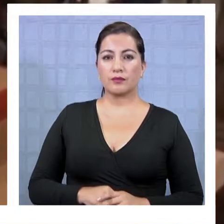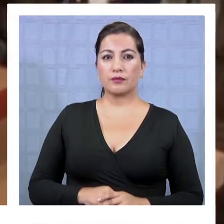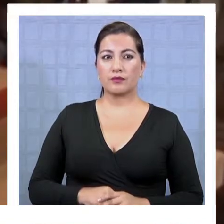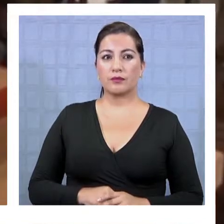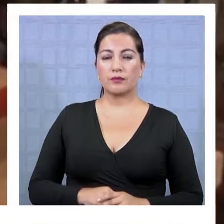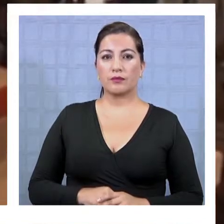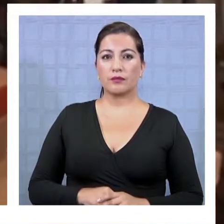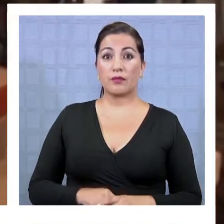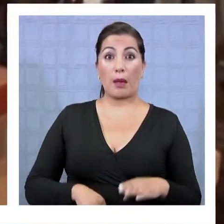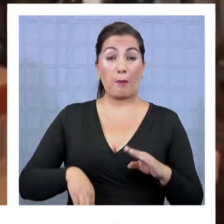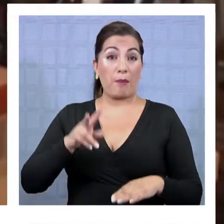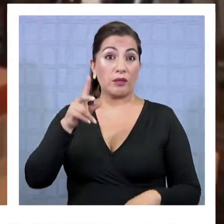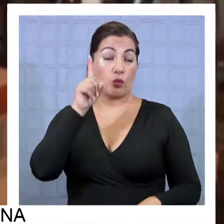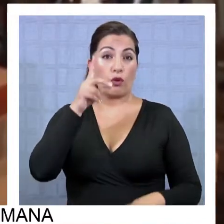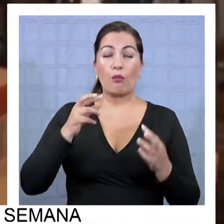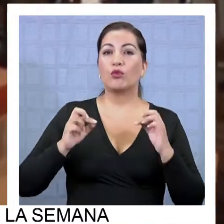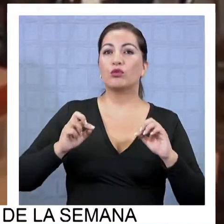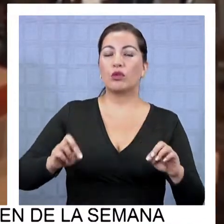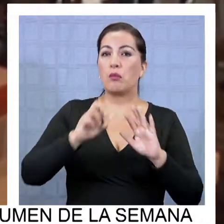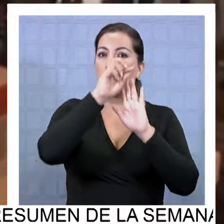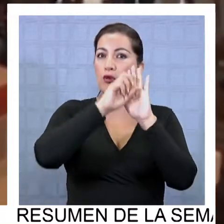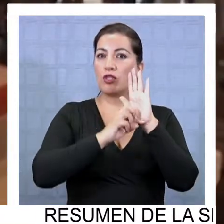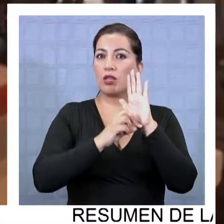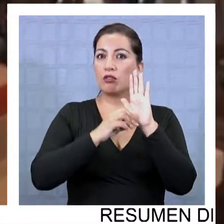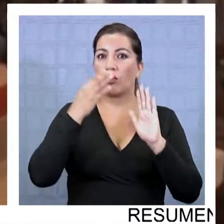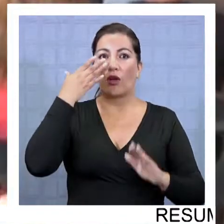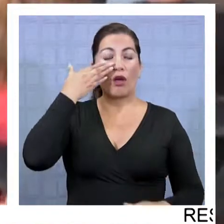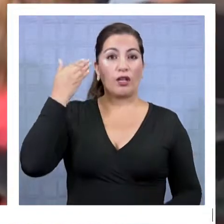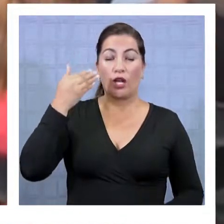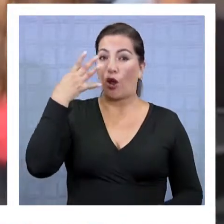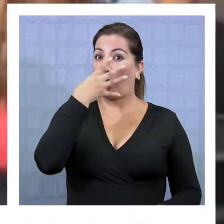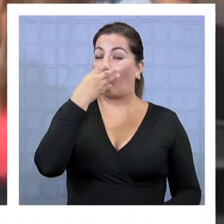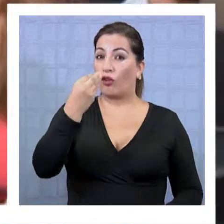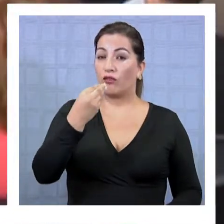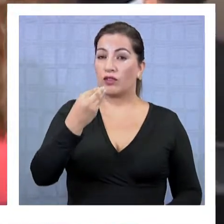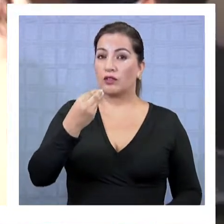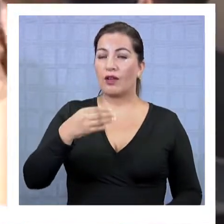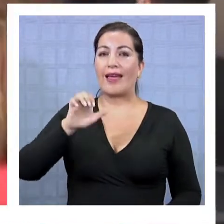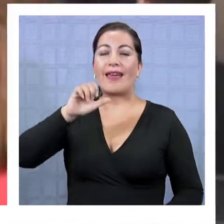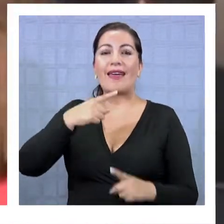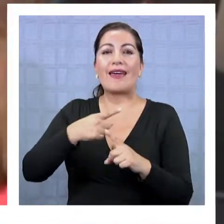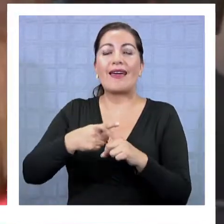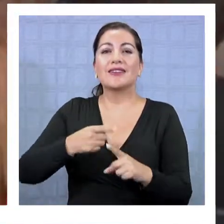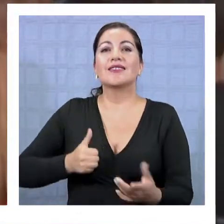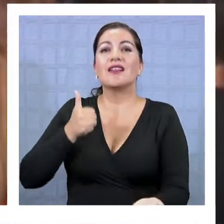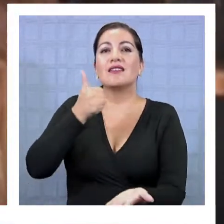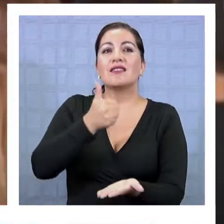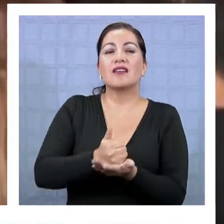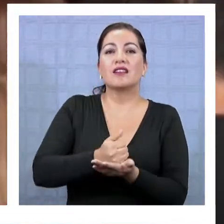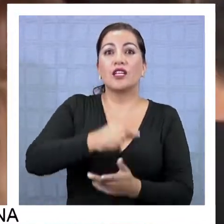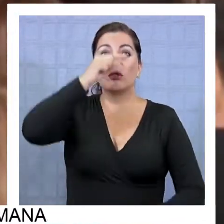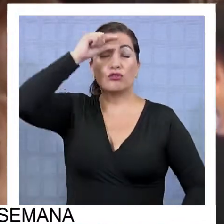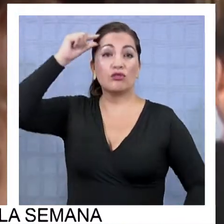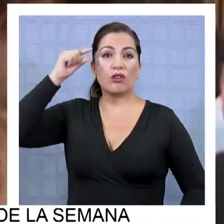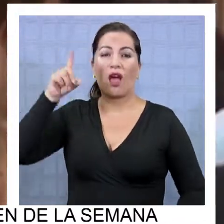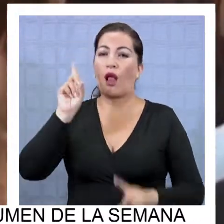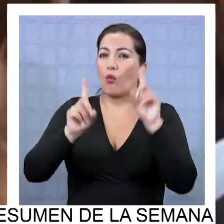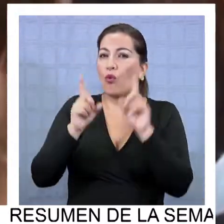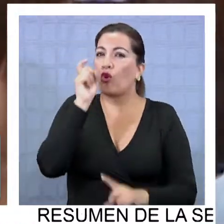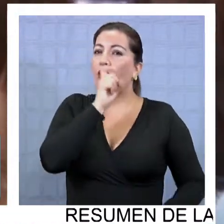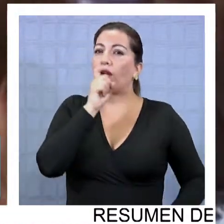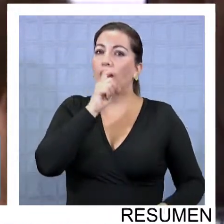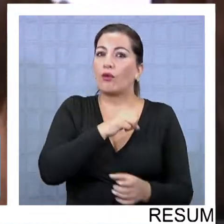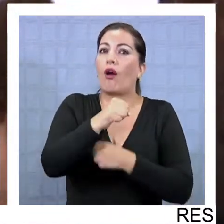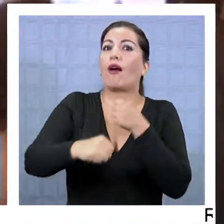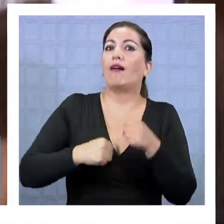En más de una ocasión el proyecto habitacional Lobito del exalcalde Jorge Soria ha sido objeto de crítica, ya que se prolonga por